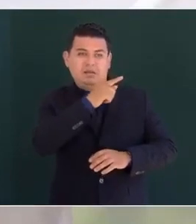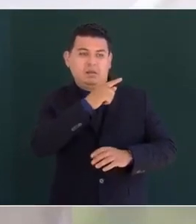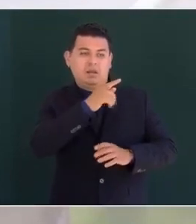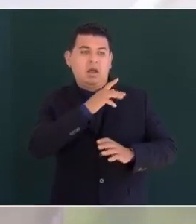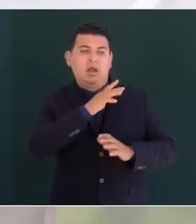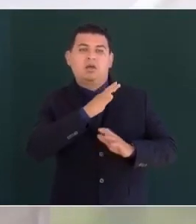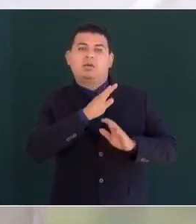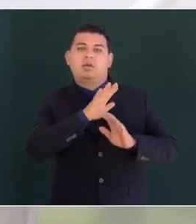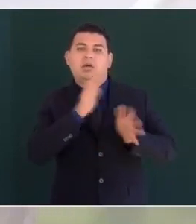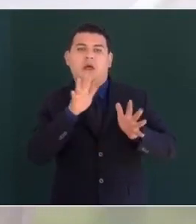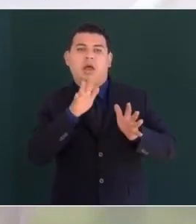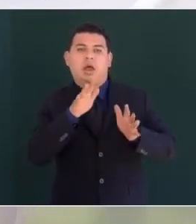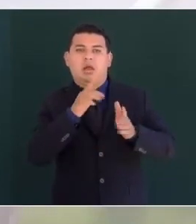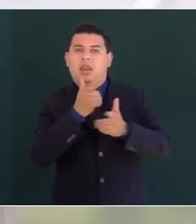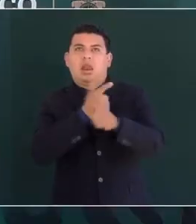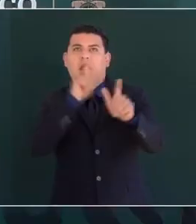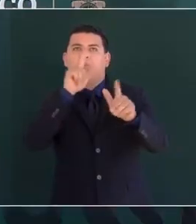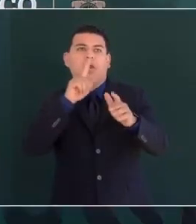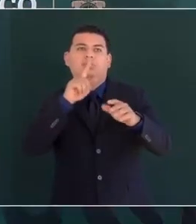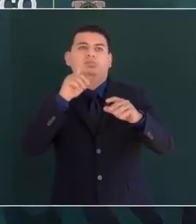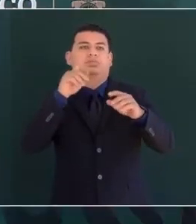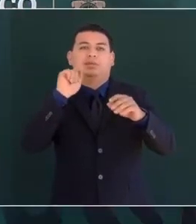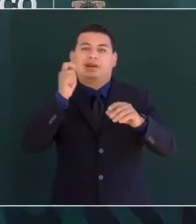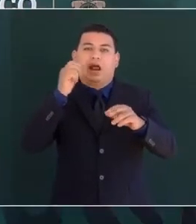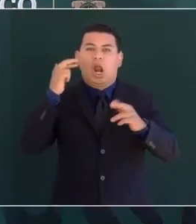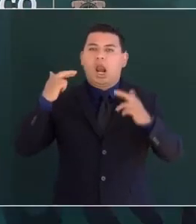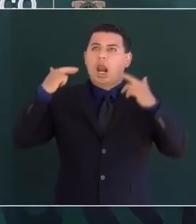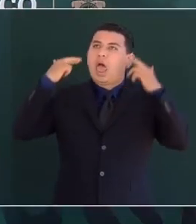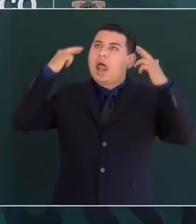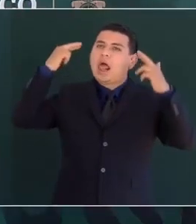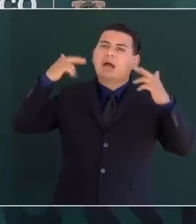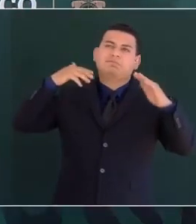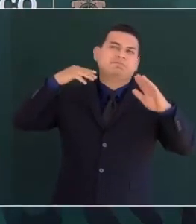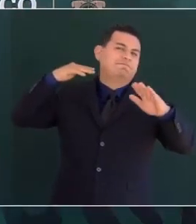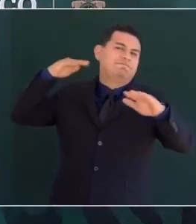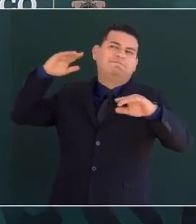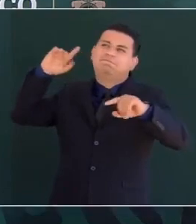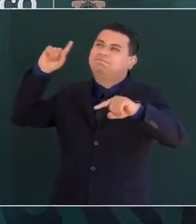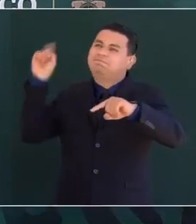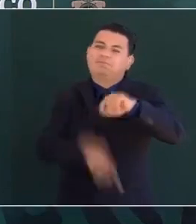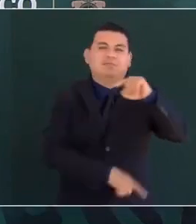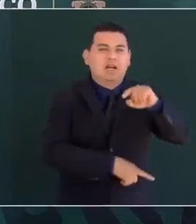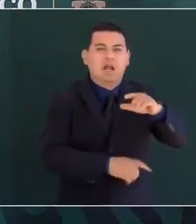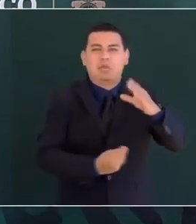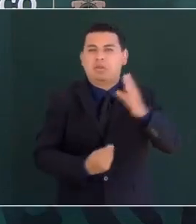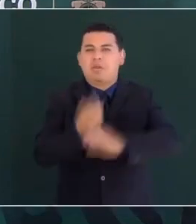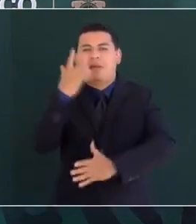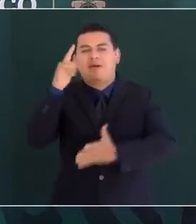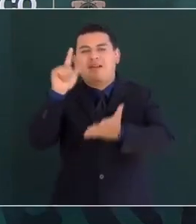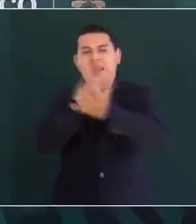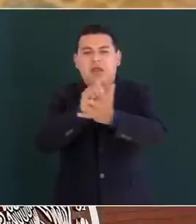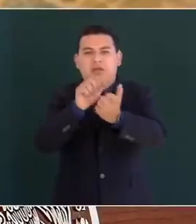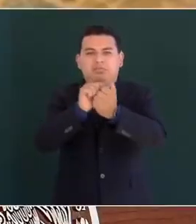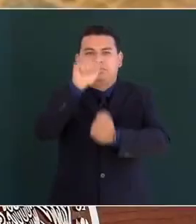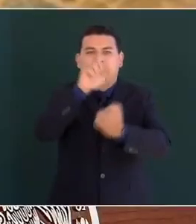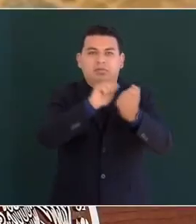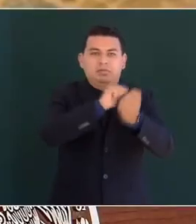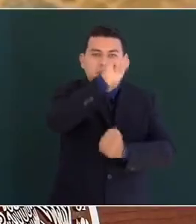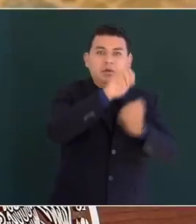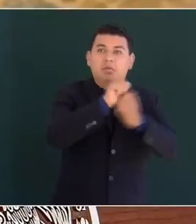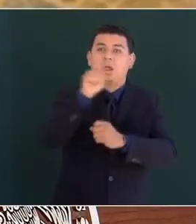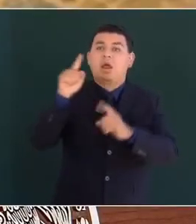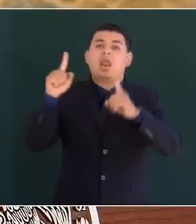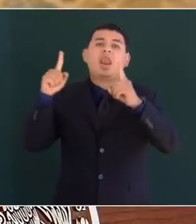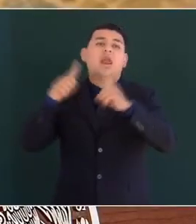transforman la monarquía absoluta en constitucional y amenazan los privilegios de la